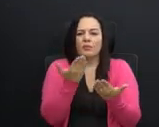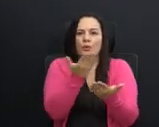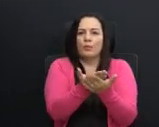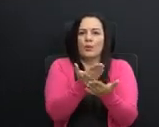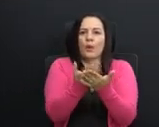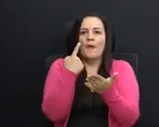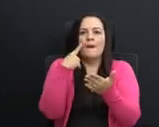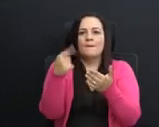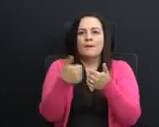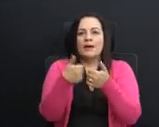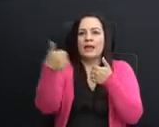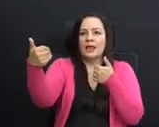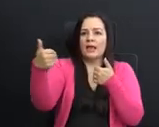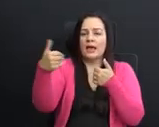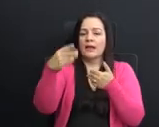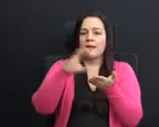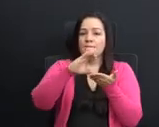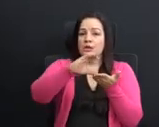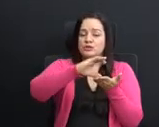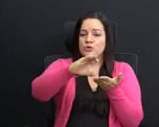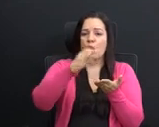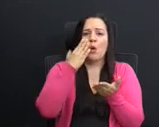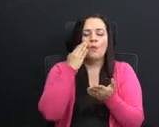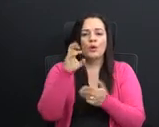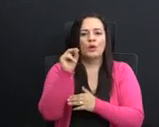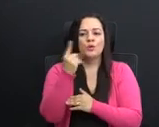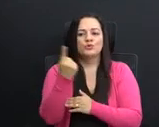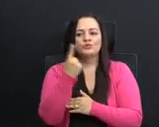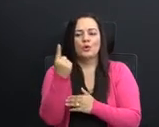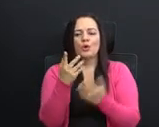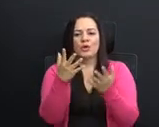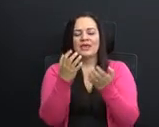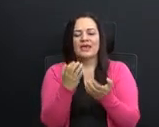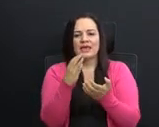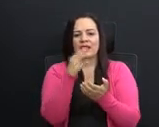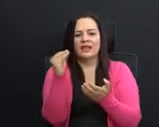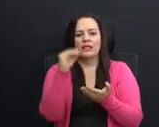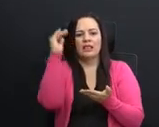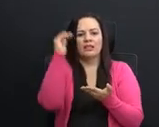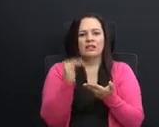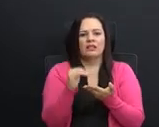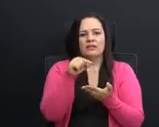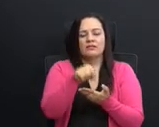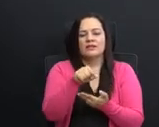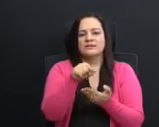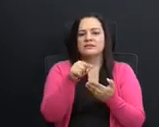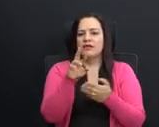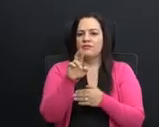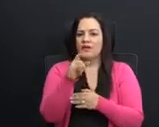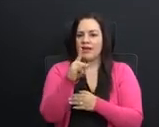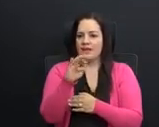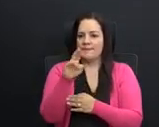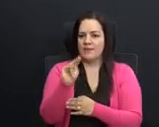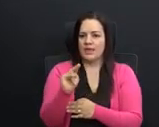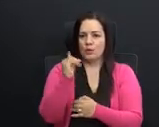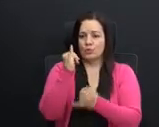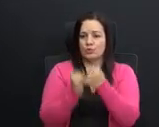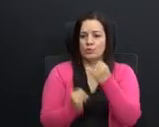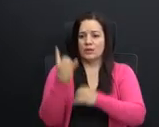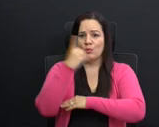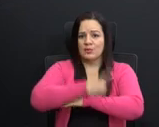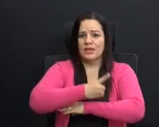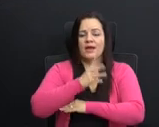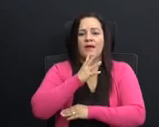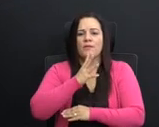para alejar la inversión, porque no sólo es que quieren desincentivar este régimen, también en los últimos días se han hablado de aumentar